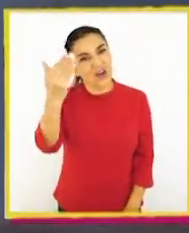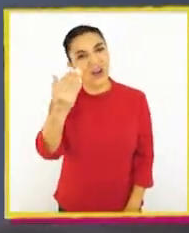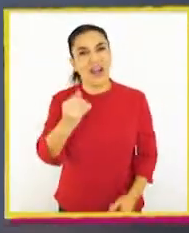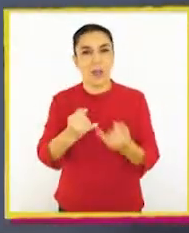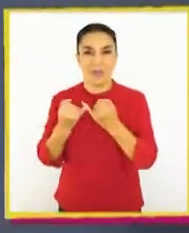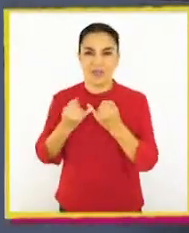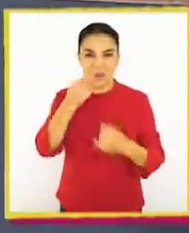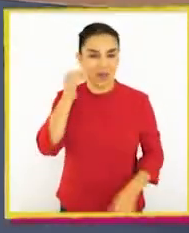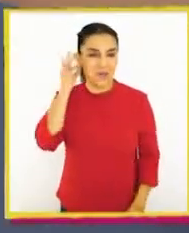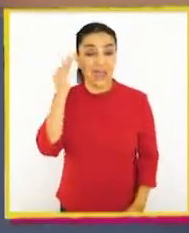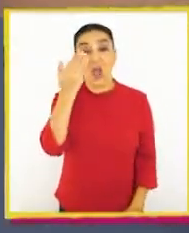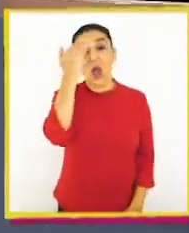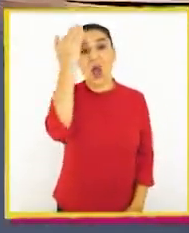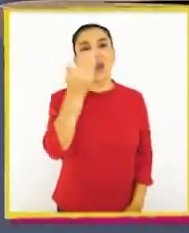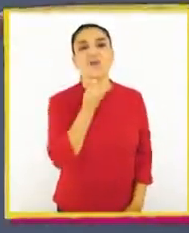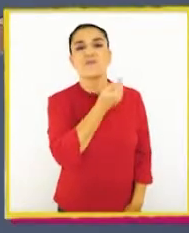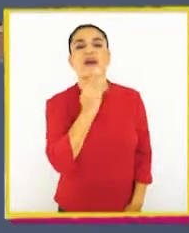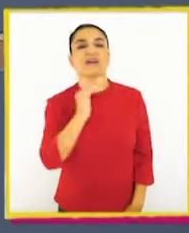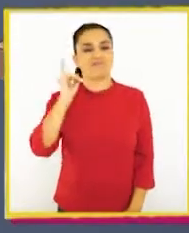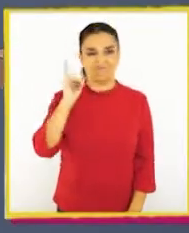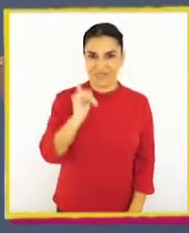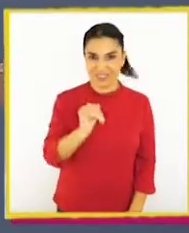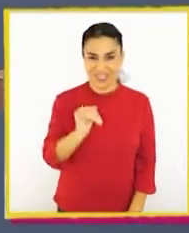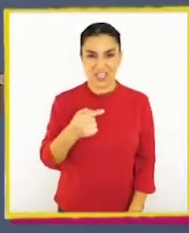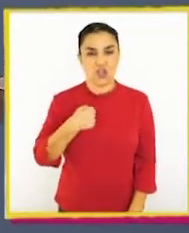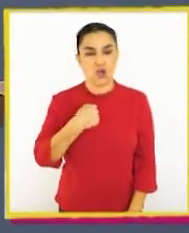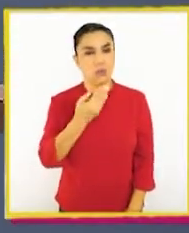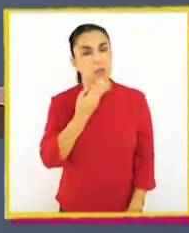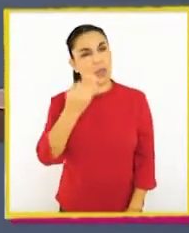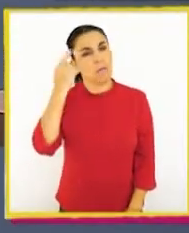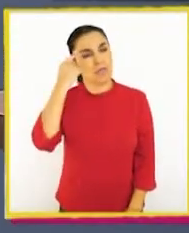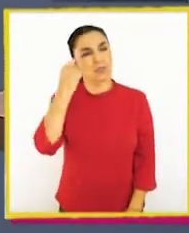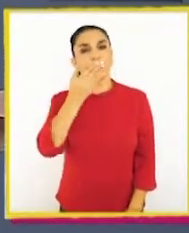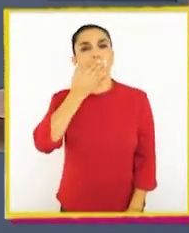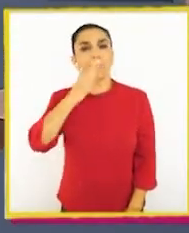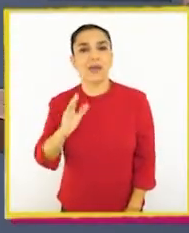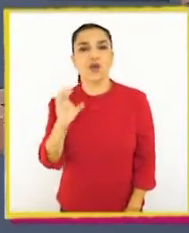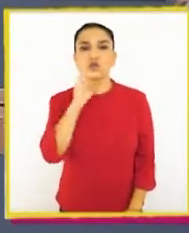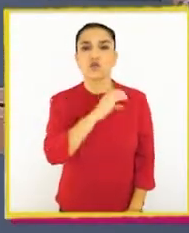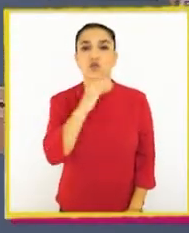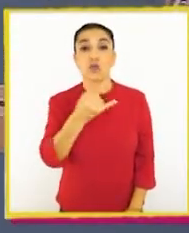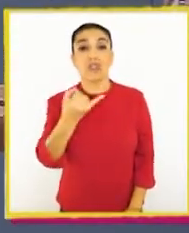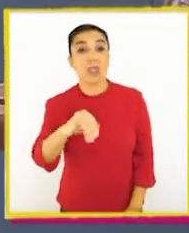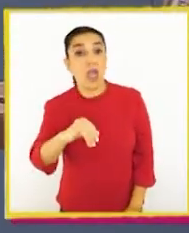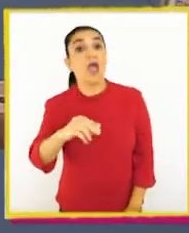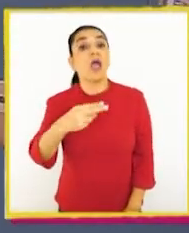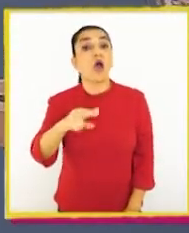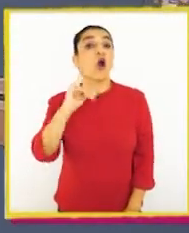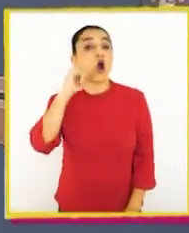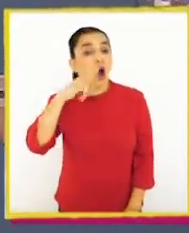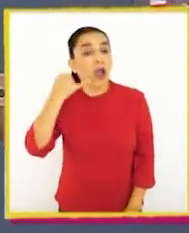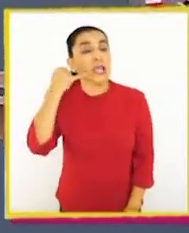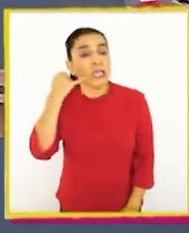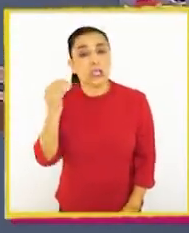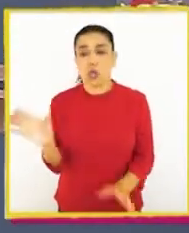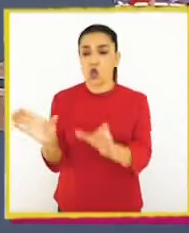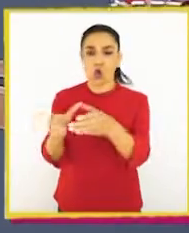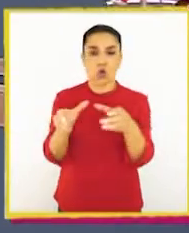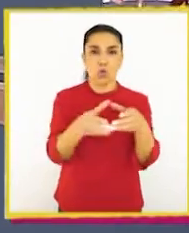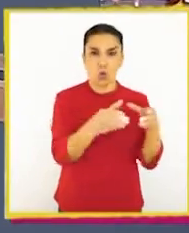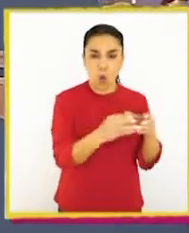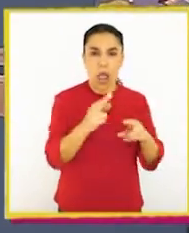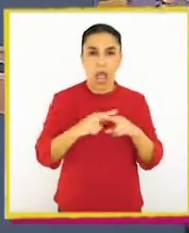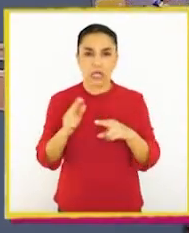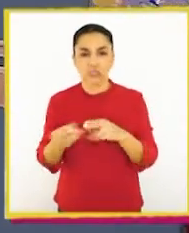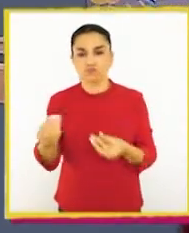y amigas. Hola, Maca. Claro que sí. Yo también creo que lo mejor es que el curso de Joaquín se divida en grupos para elaborar